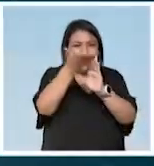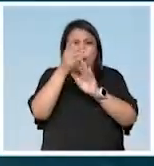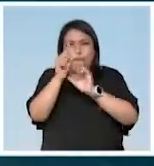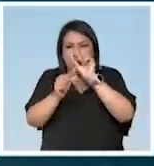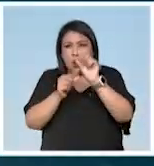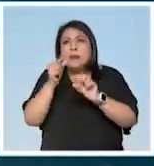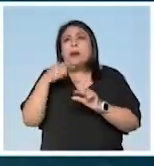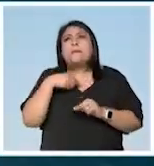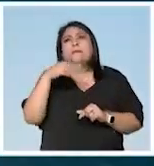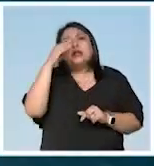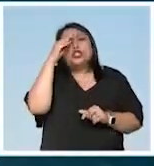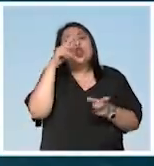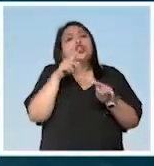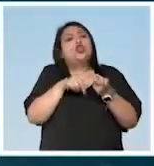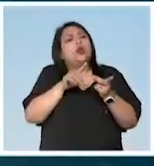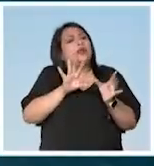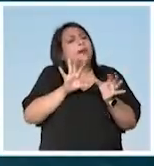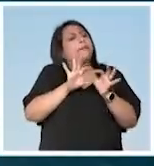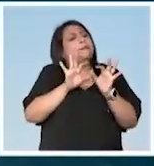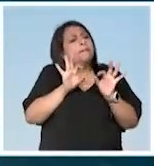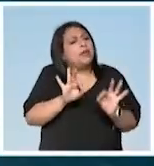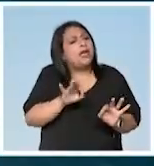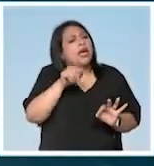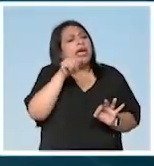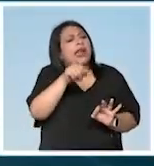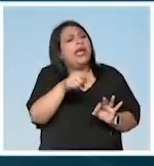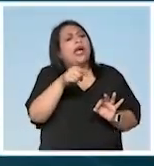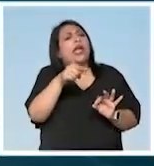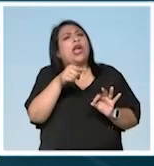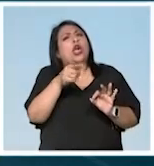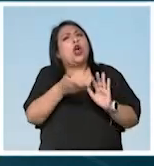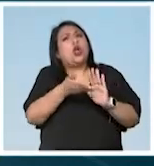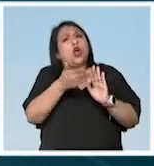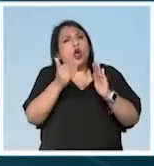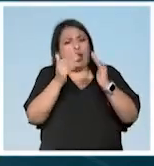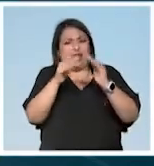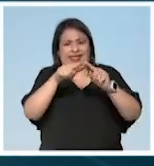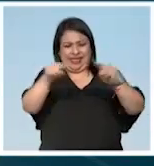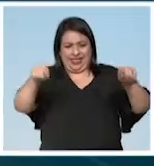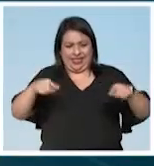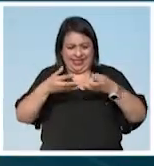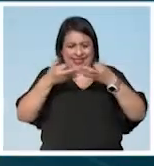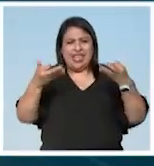pensar en dónde conviene asentar la construcción en el terreno.